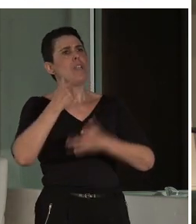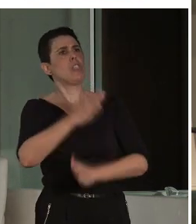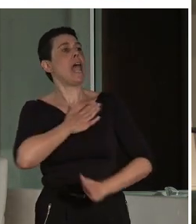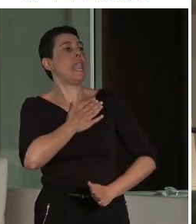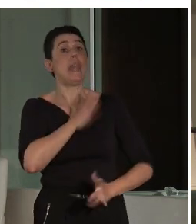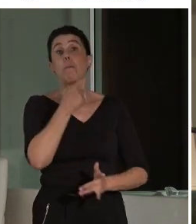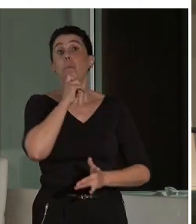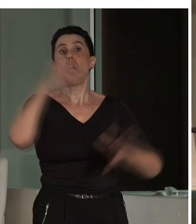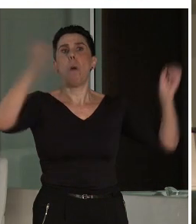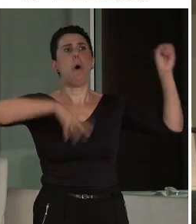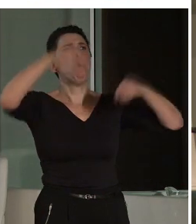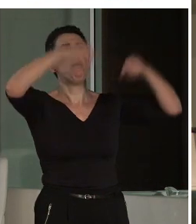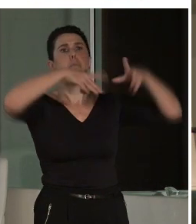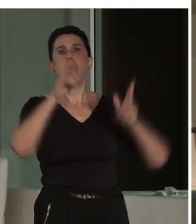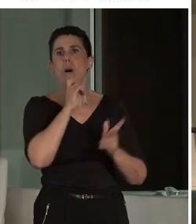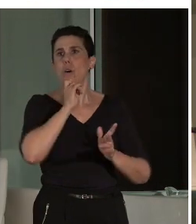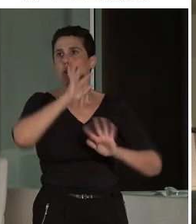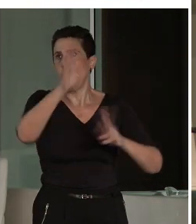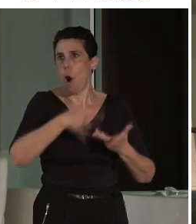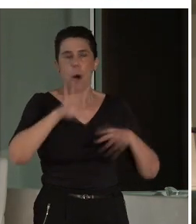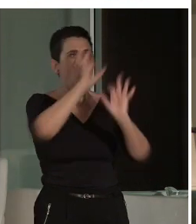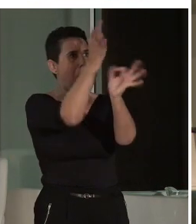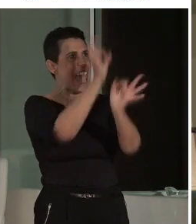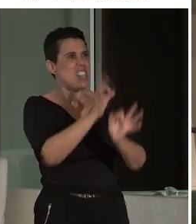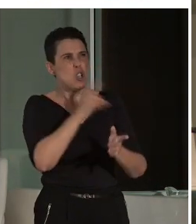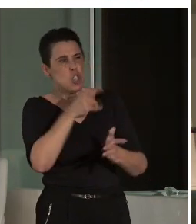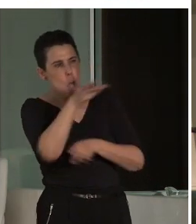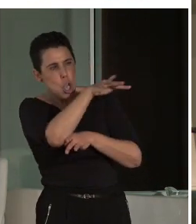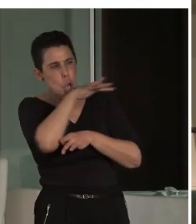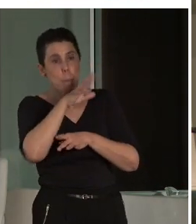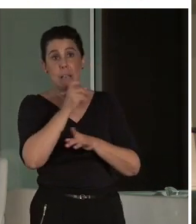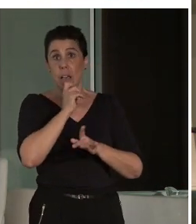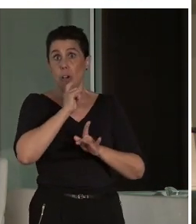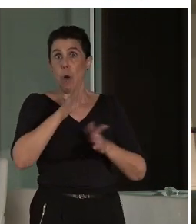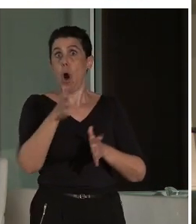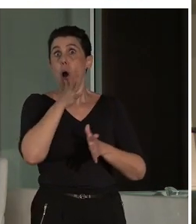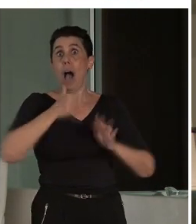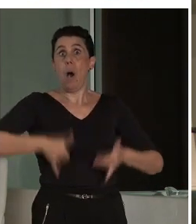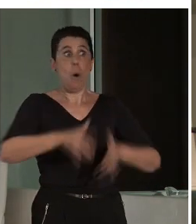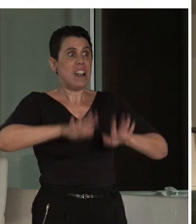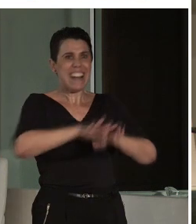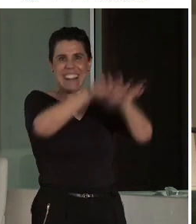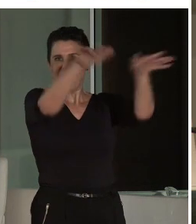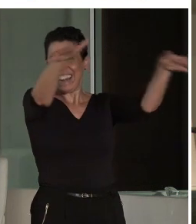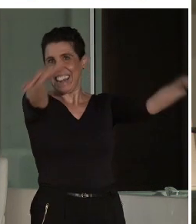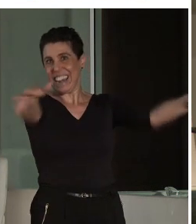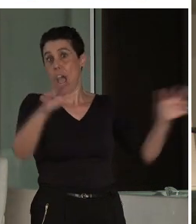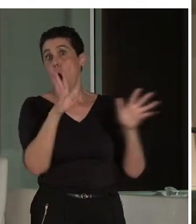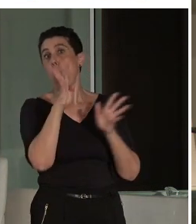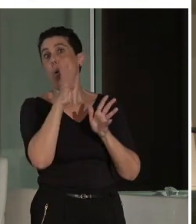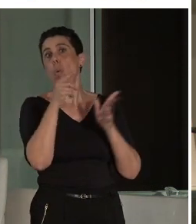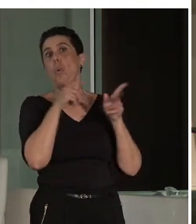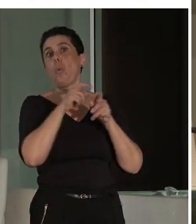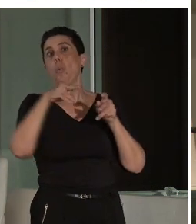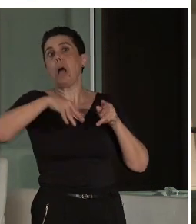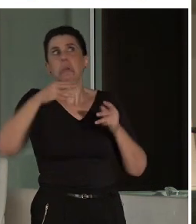qué aves pasan por allí en otoño, y cómo las crecidas alcanzaban cuatro metros. Y a lo mejor tú me dices, pues Raquel, pues es verdad, pues oye, después de